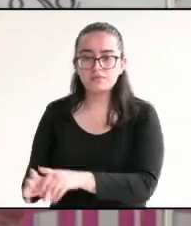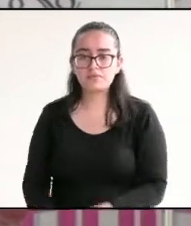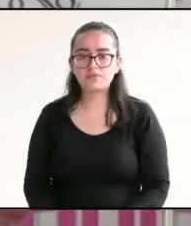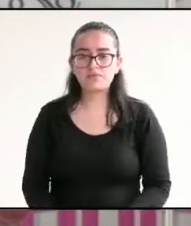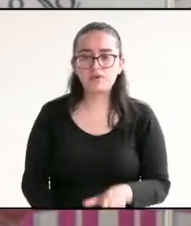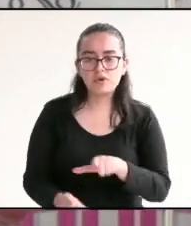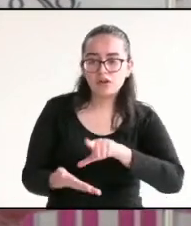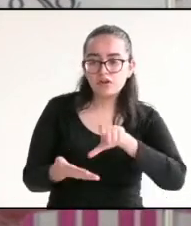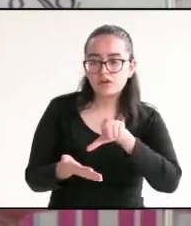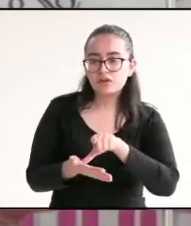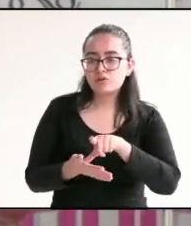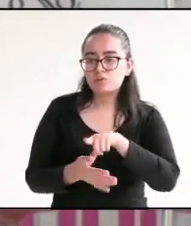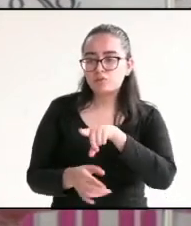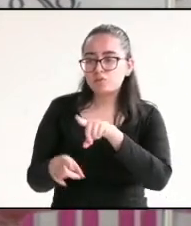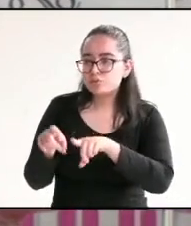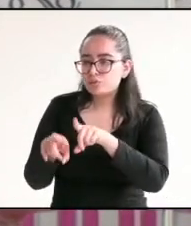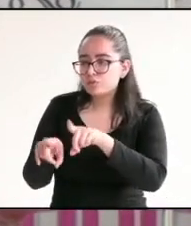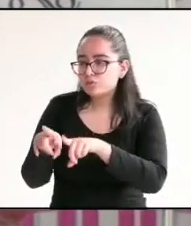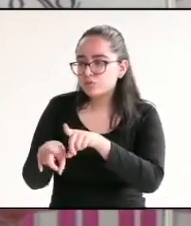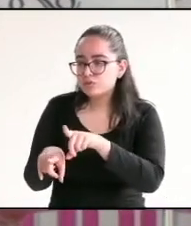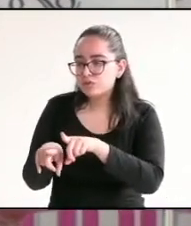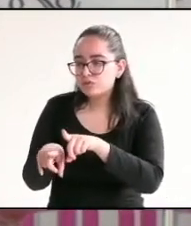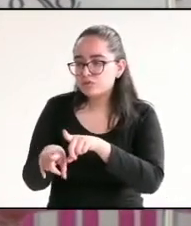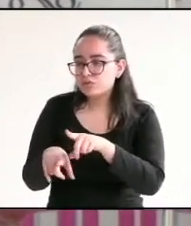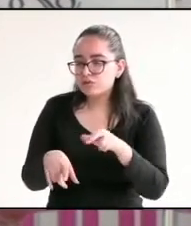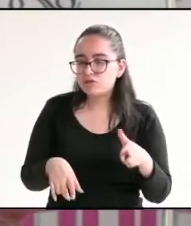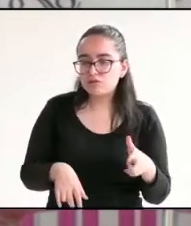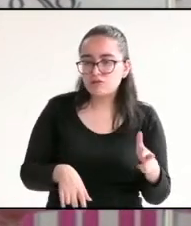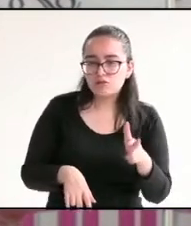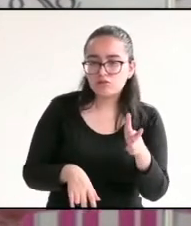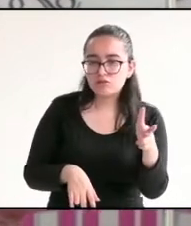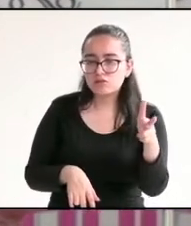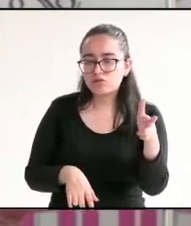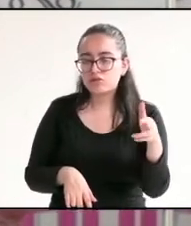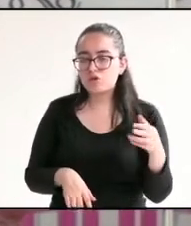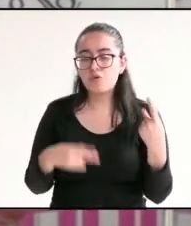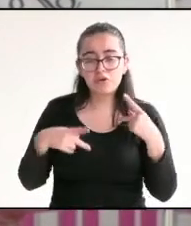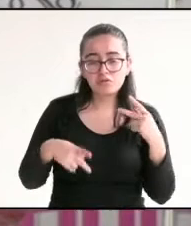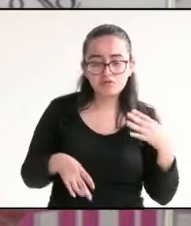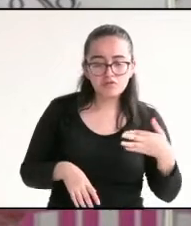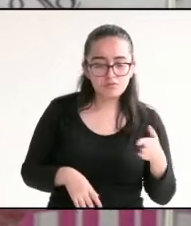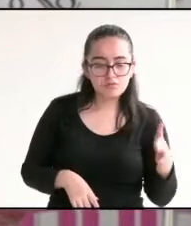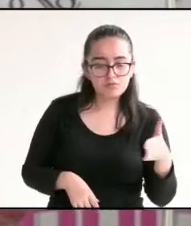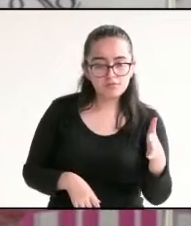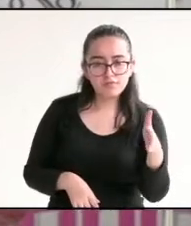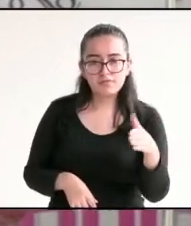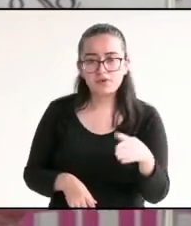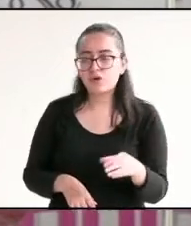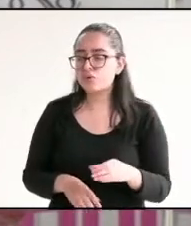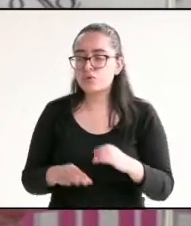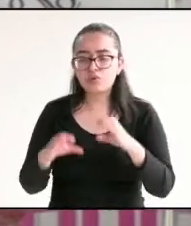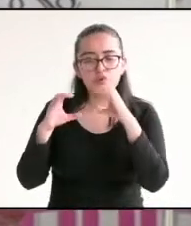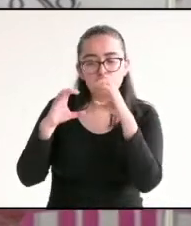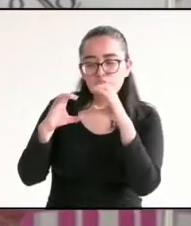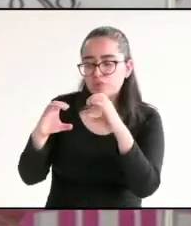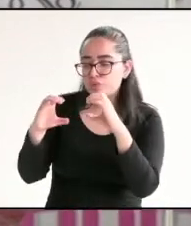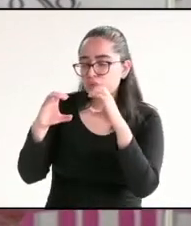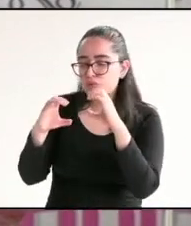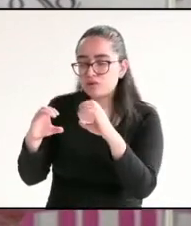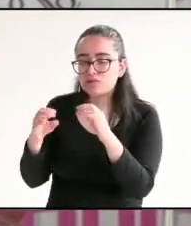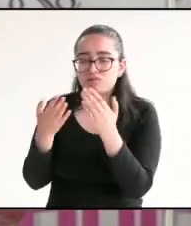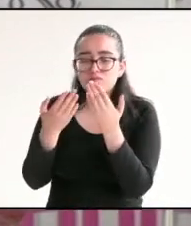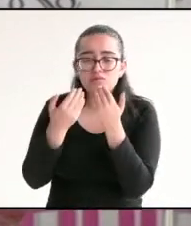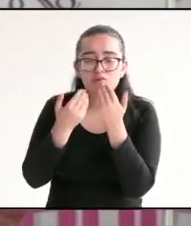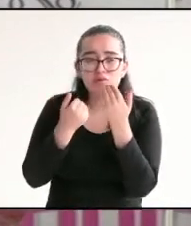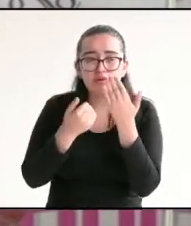dependen ciertamente de la destrucción de los pescadores ni de los hombres. Ha sido más bien el descuido de los gobiernos que han tenido